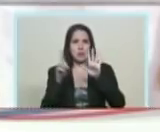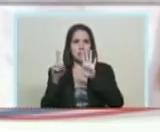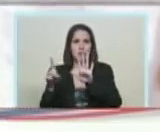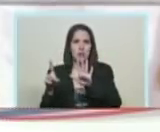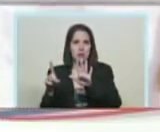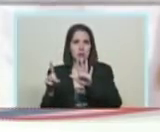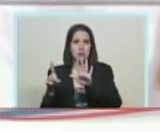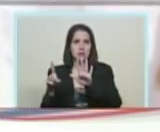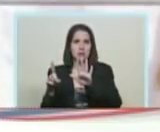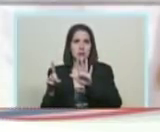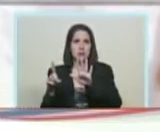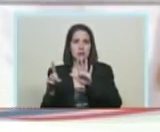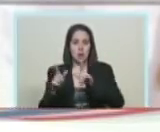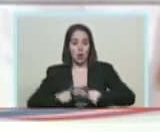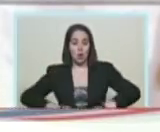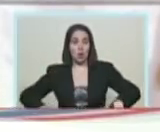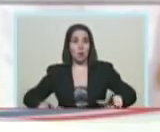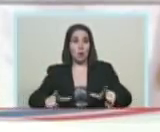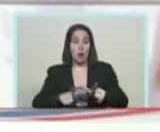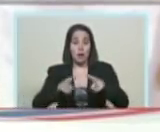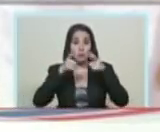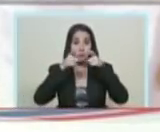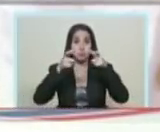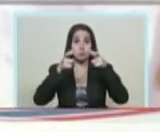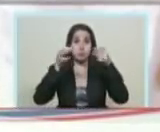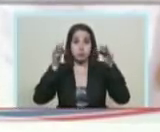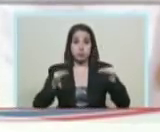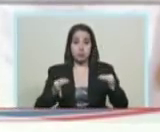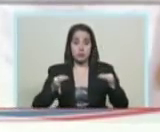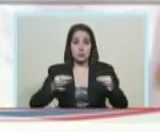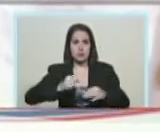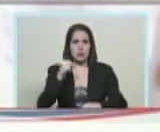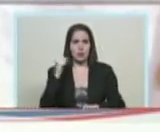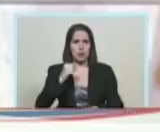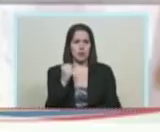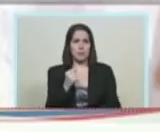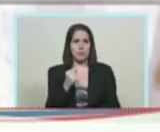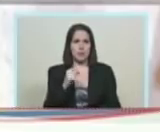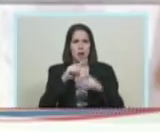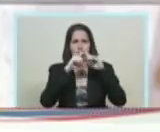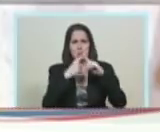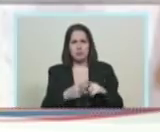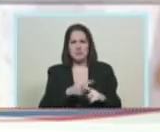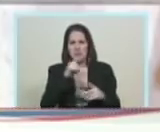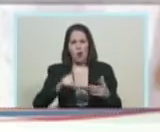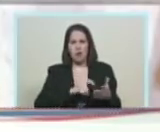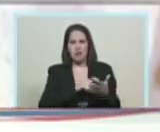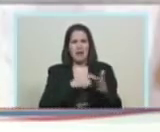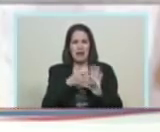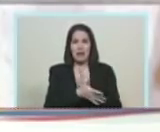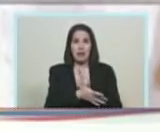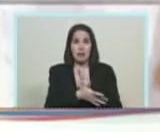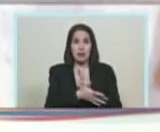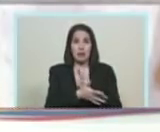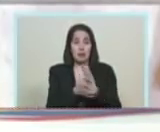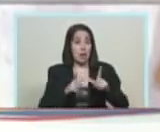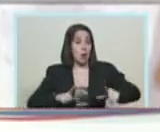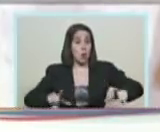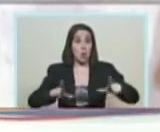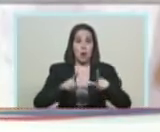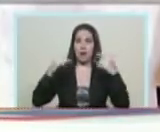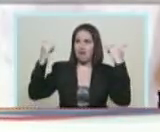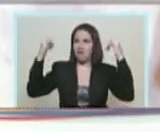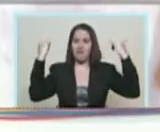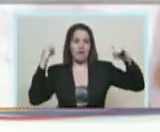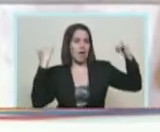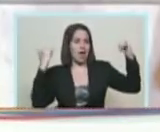espacios de seguridad. Para una suma total, entre espacios de